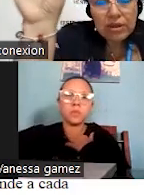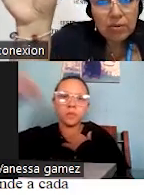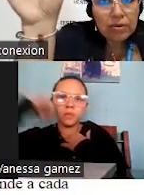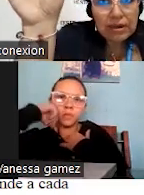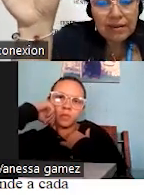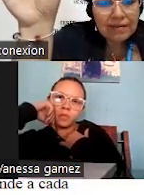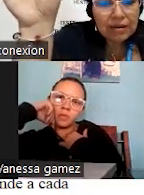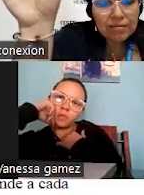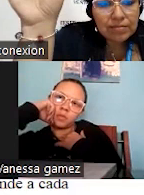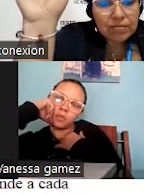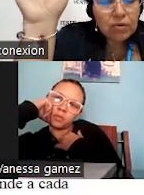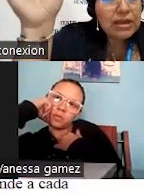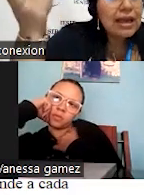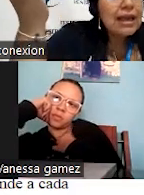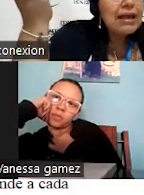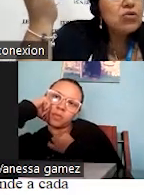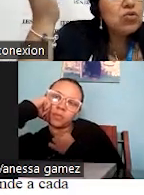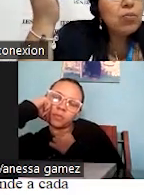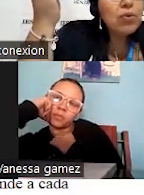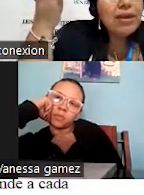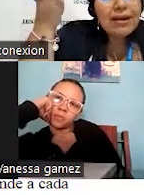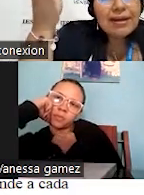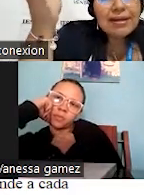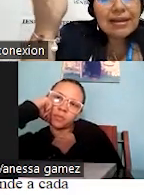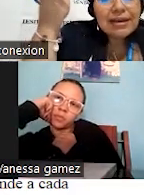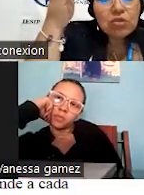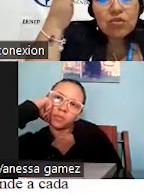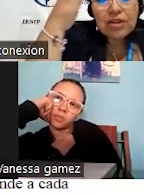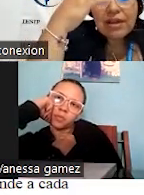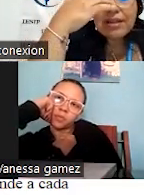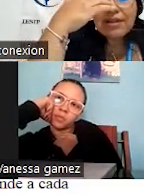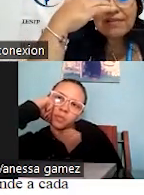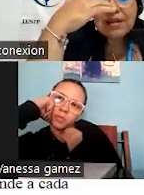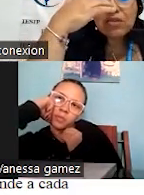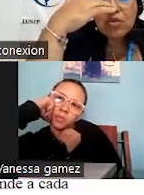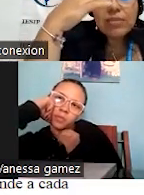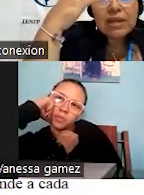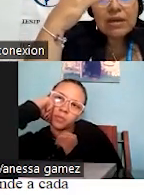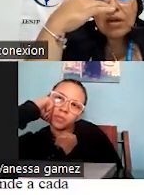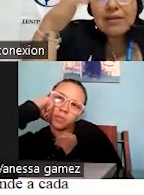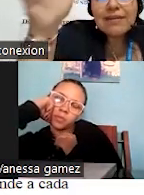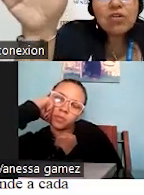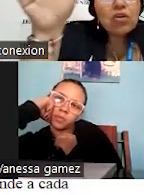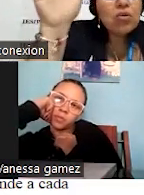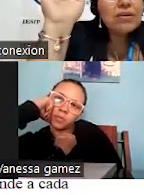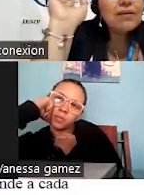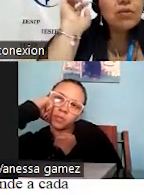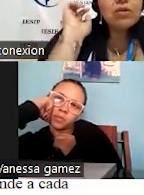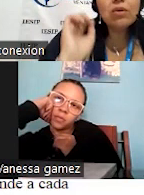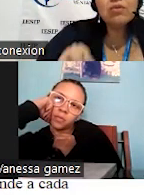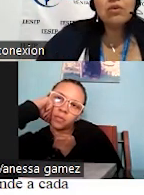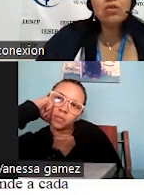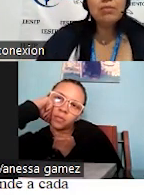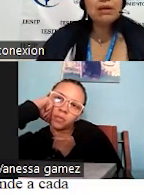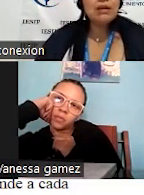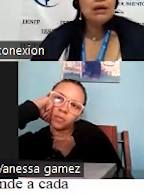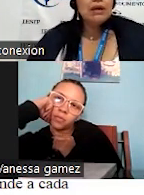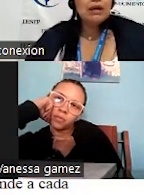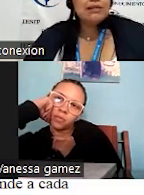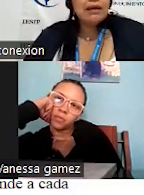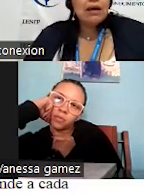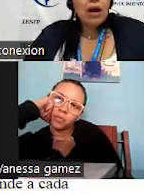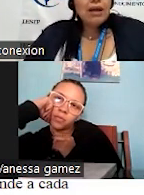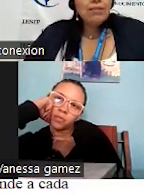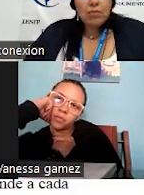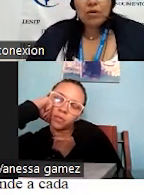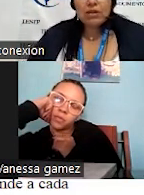lo di, no lo voy a volver a decir. Porque tú no puedes agarrar y retroceder y decir, no, mire, señor, comencemos de nuevo. Señora, mire,